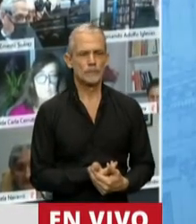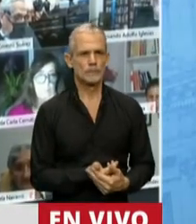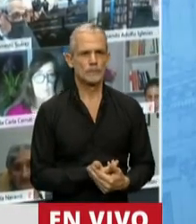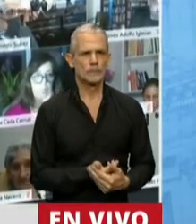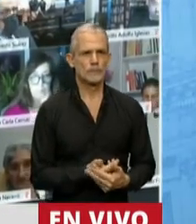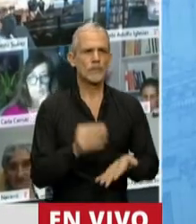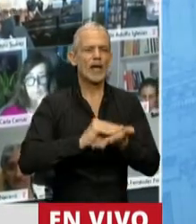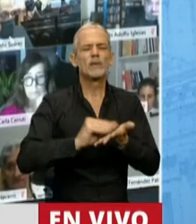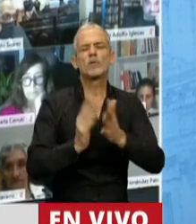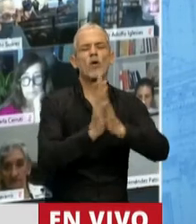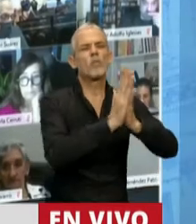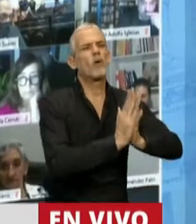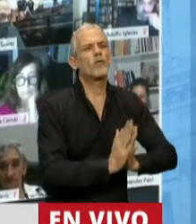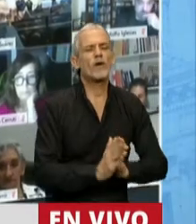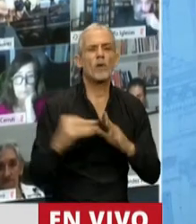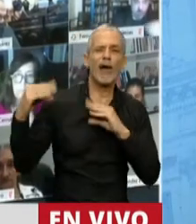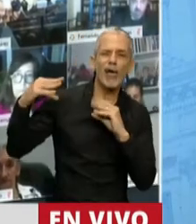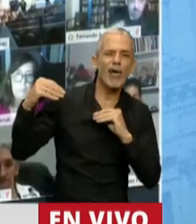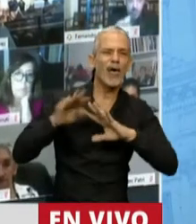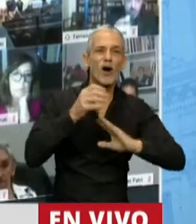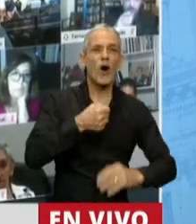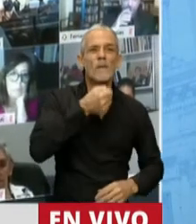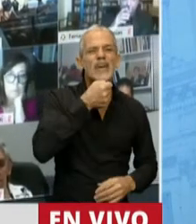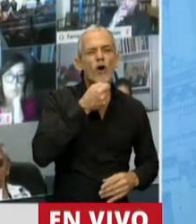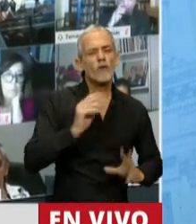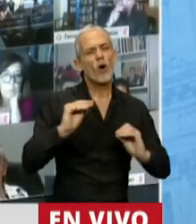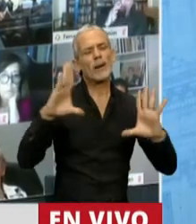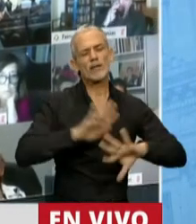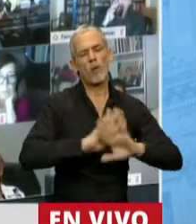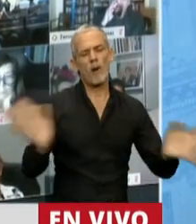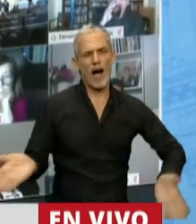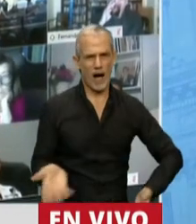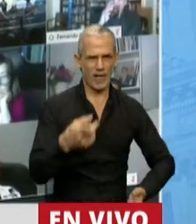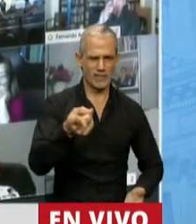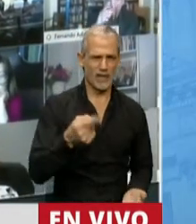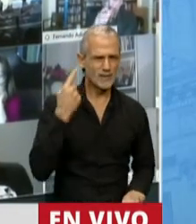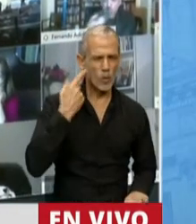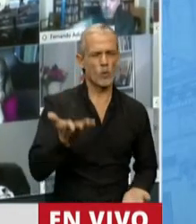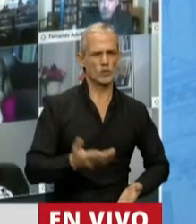Señores diputados, les reitero que no dialoguen con micrófono abierto mientras hay un diputado hablando.